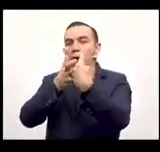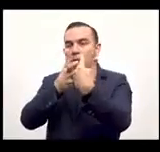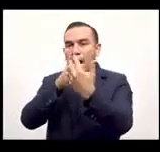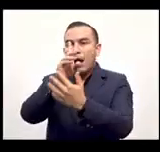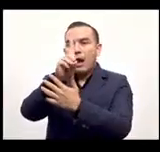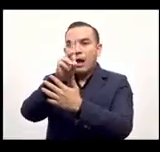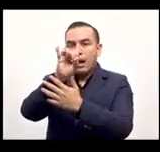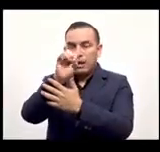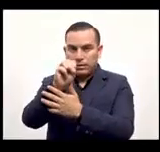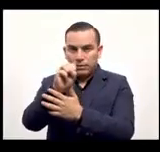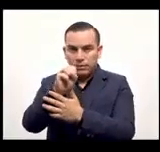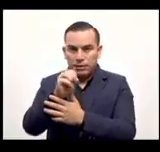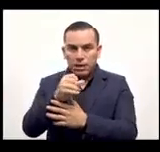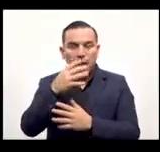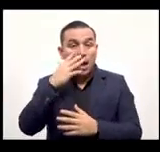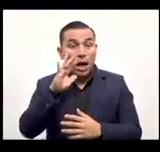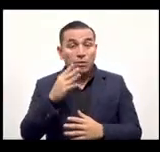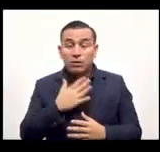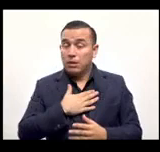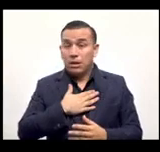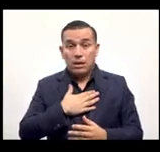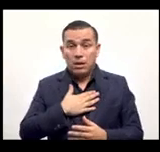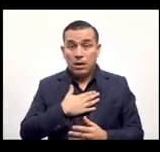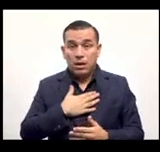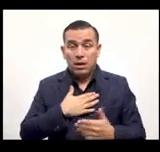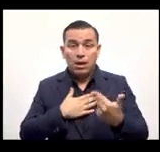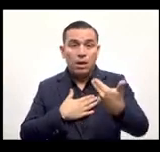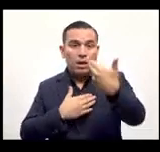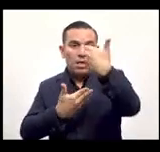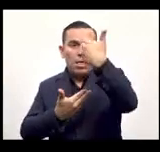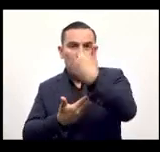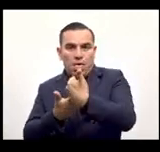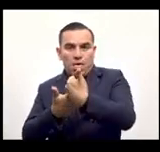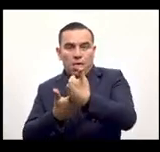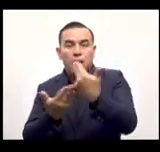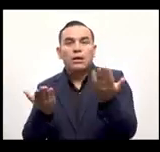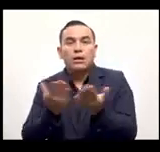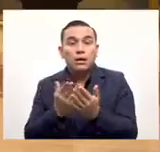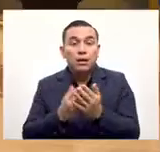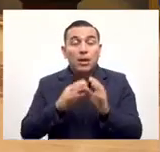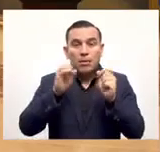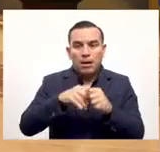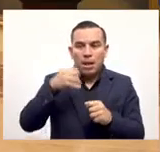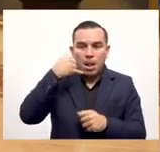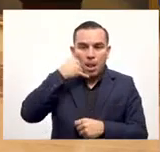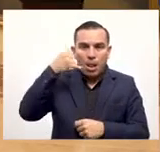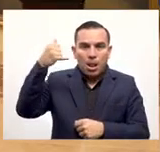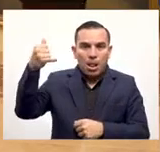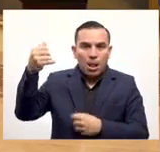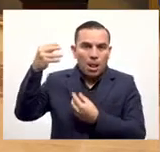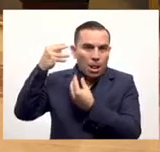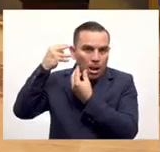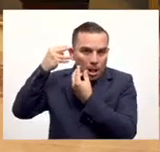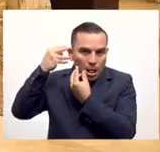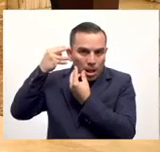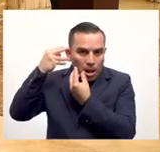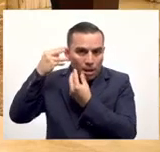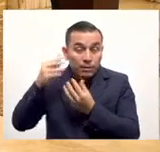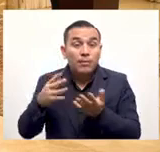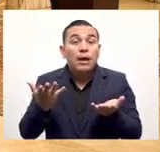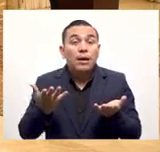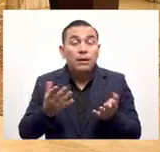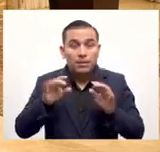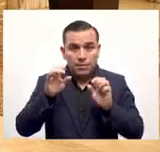si no lo tiene como dijimos hace un rato si el teléfono no tiene esta tecnología pues simplemente el call center lo va a llamar